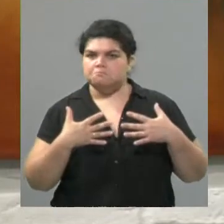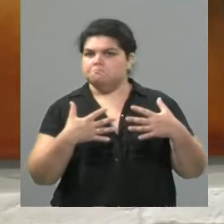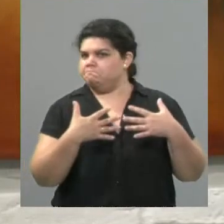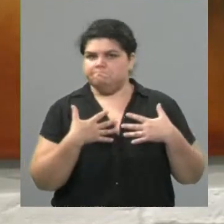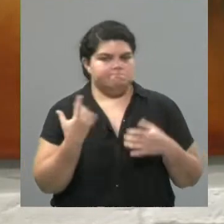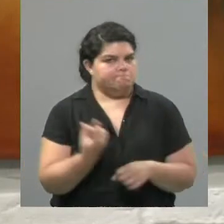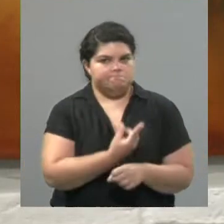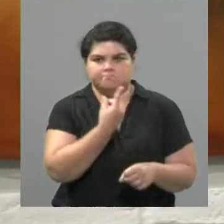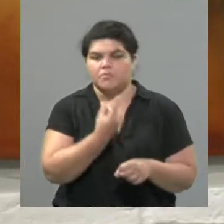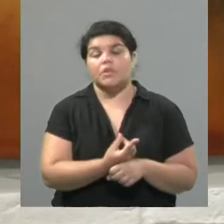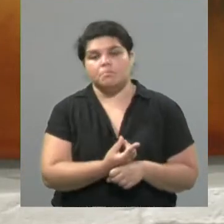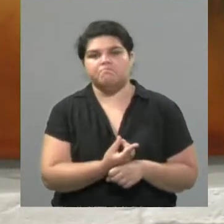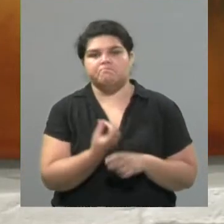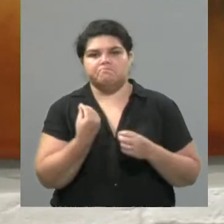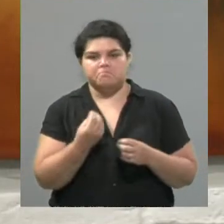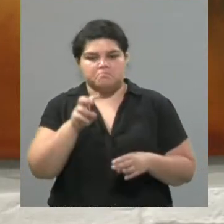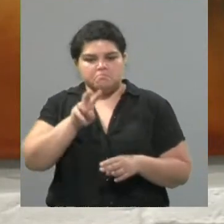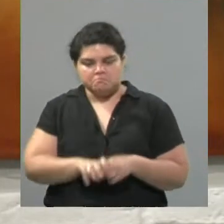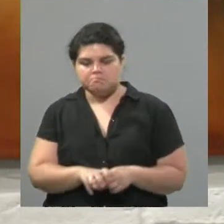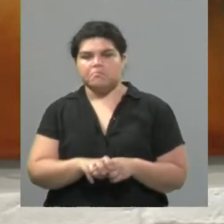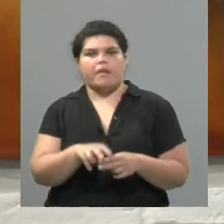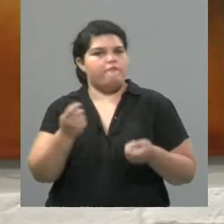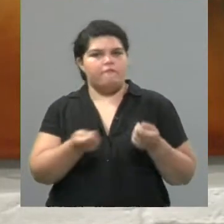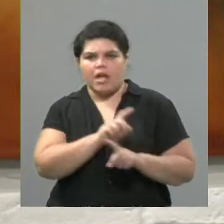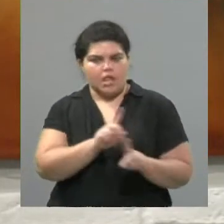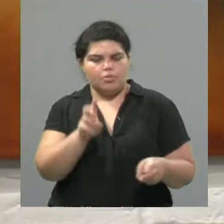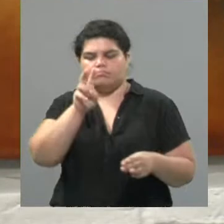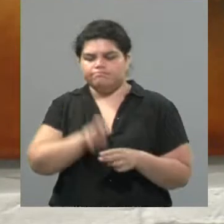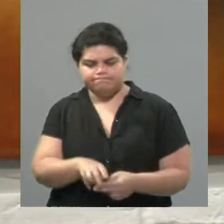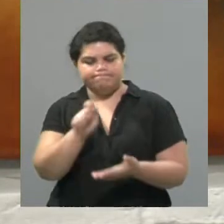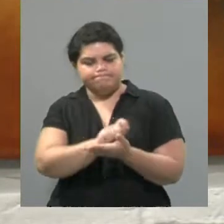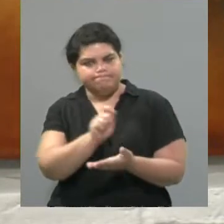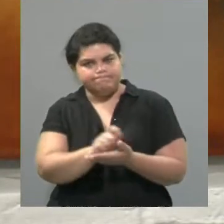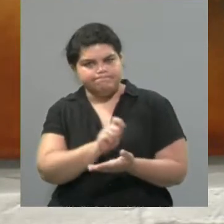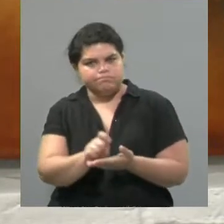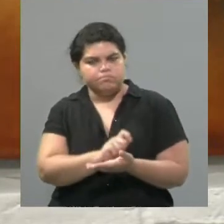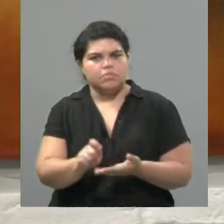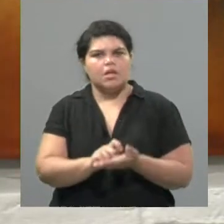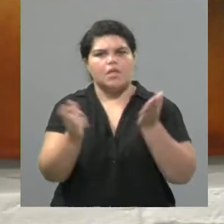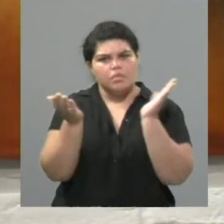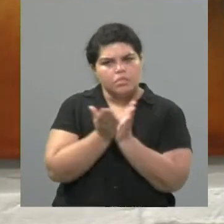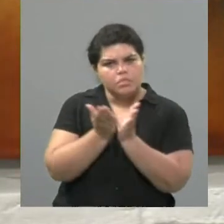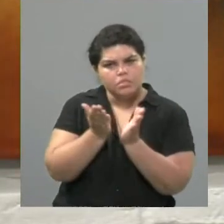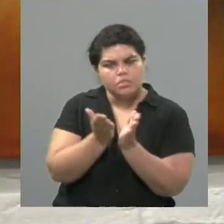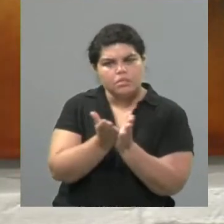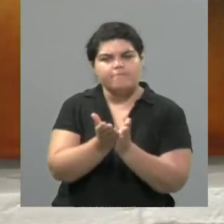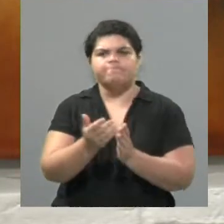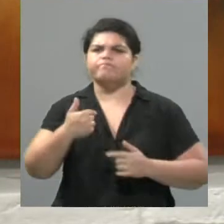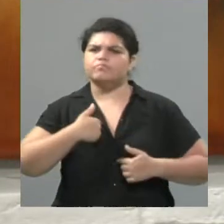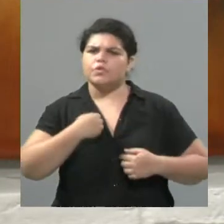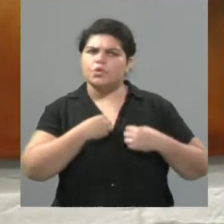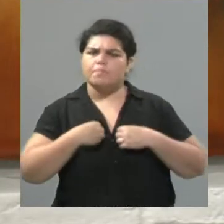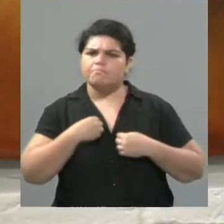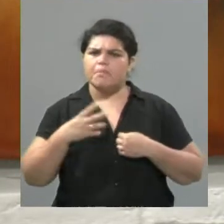empezar a estudiar, para empezar a escribir. Y bueno, nació con esta necesidad también de yo sentir en lo personal